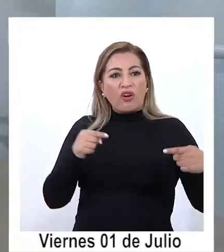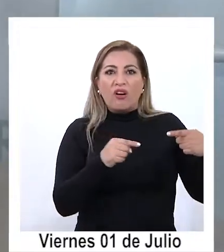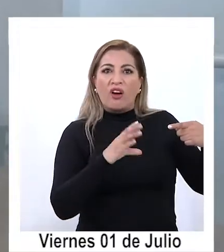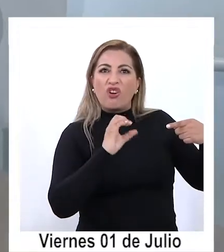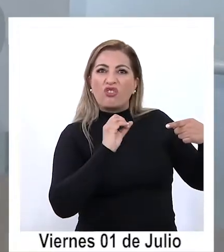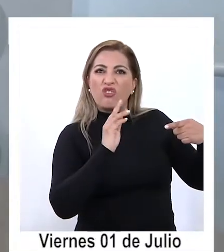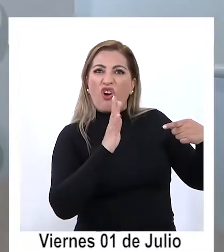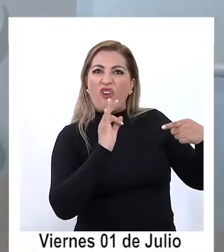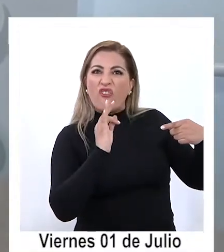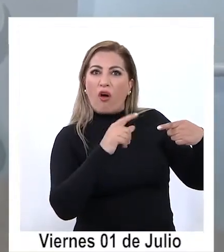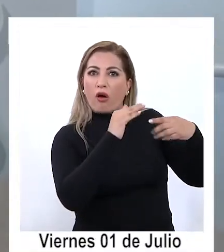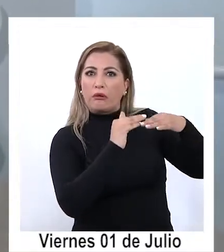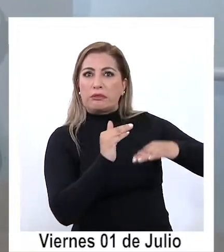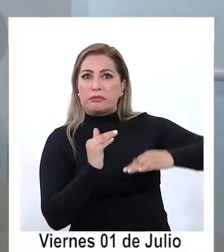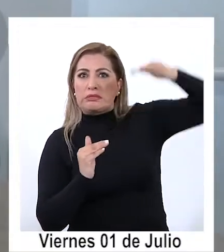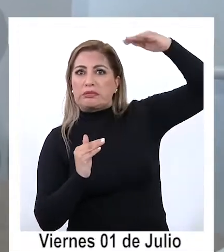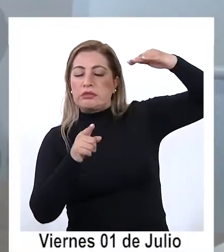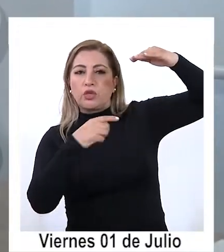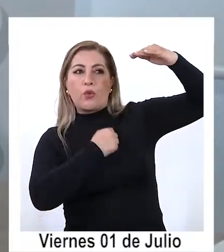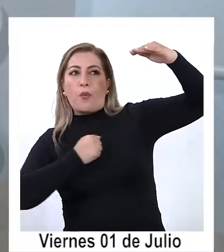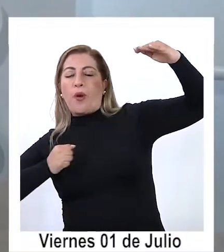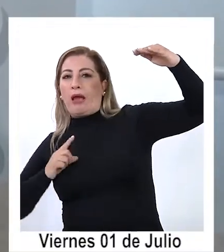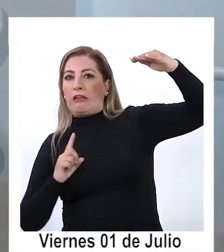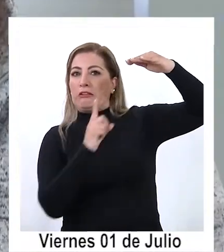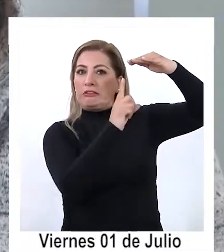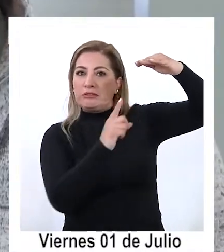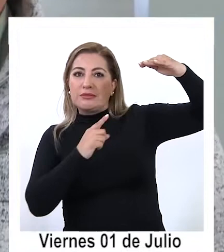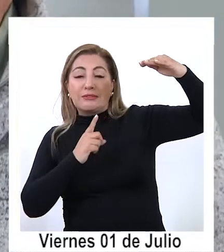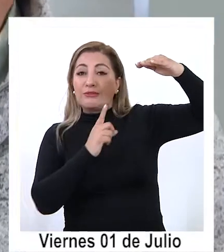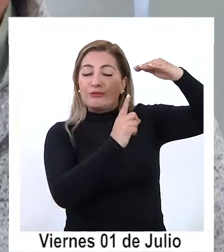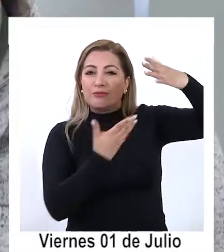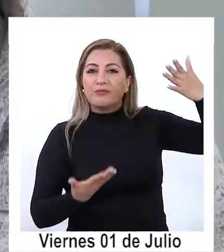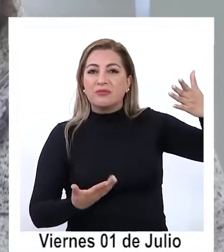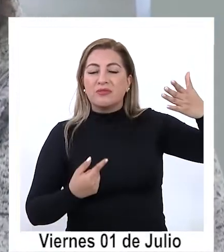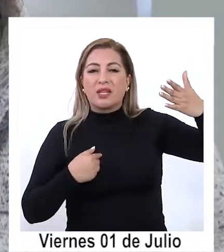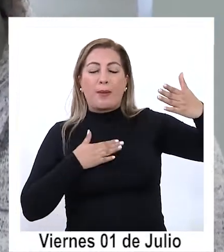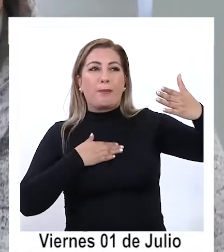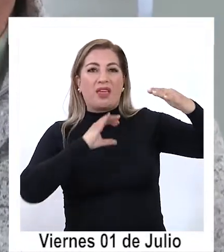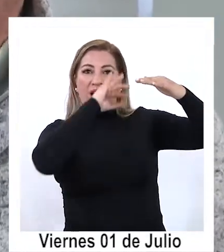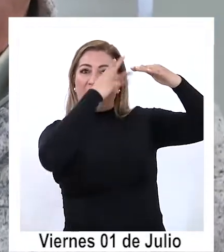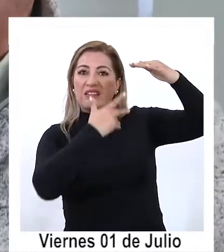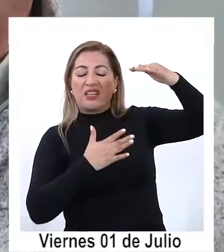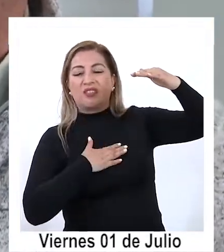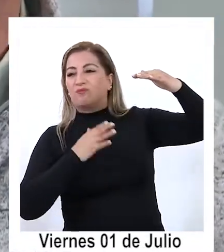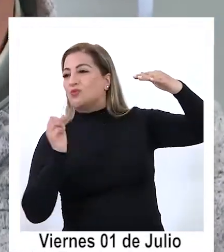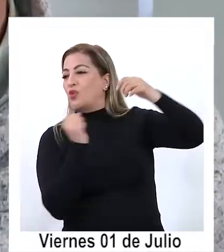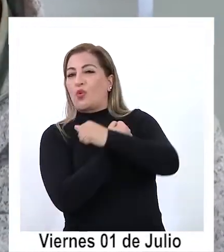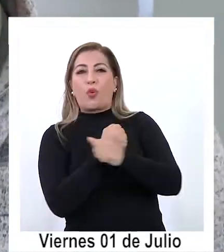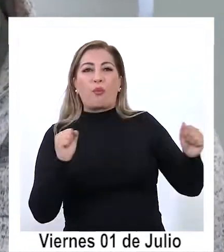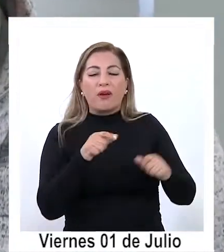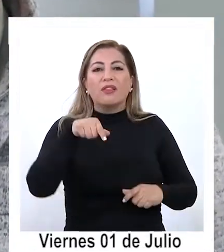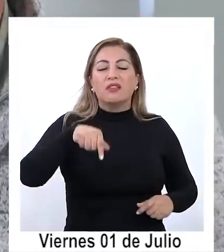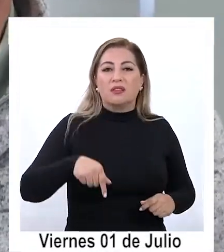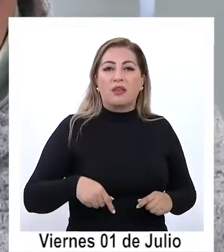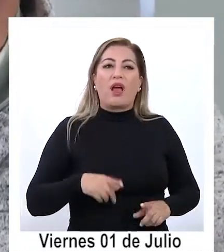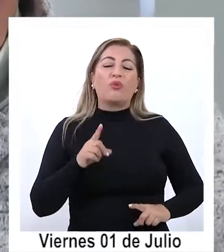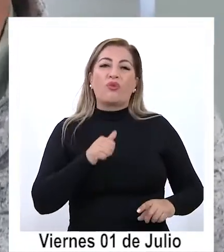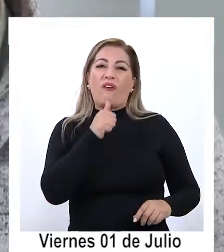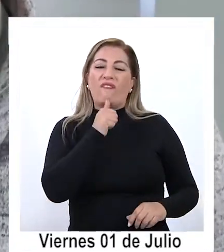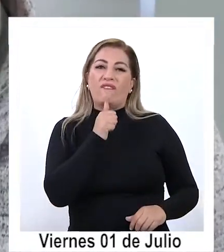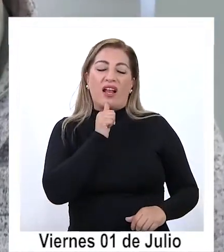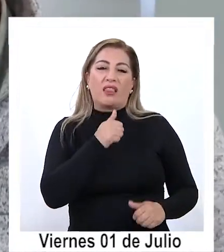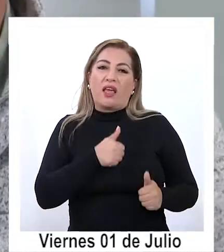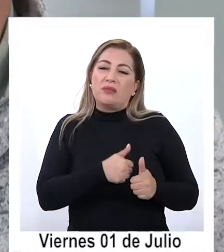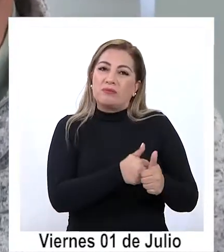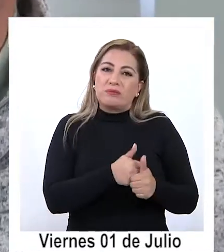mayores ahí yo no doy ahí no llego no califico no tengo cierto a lo mejor las asesorías o los